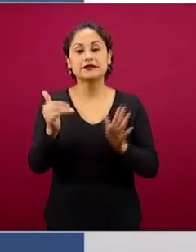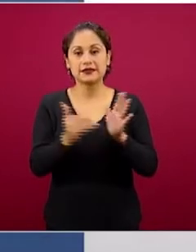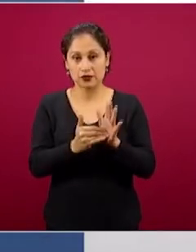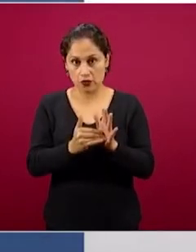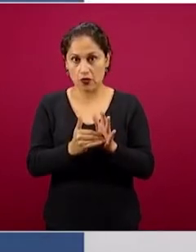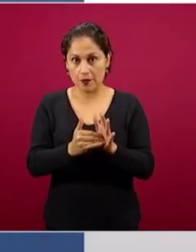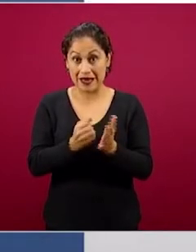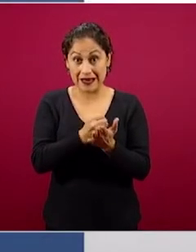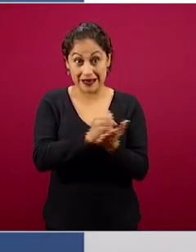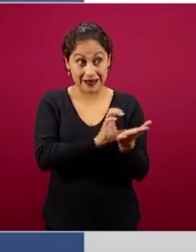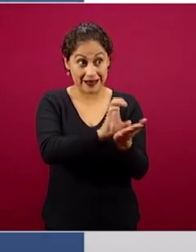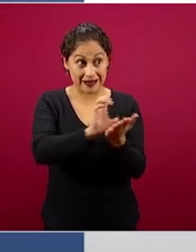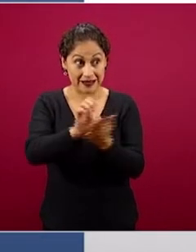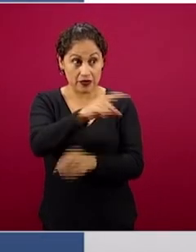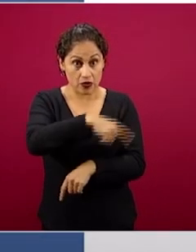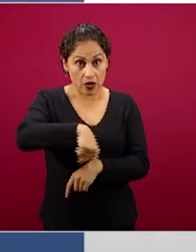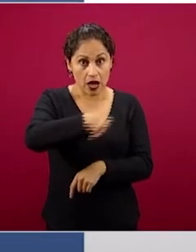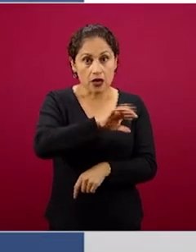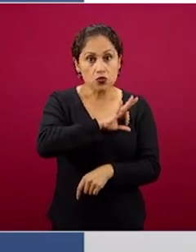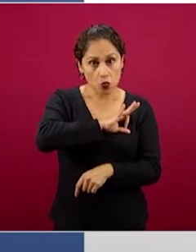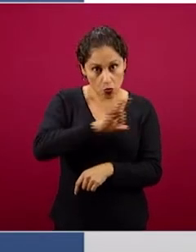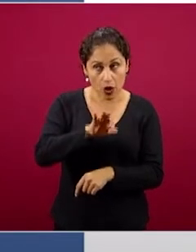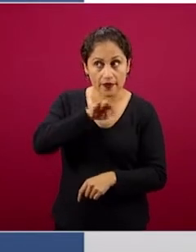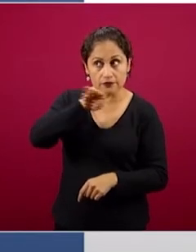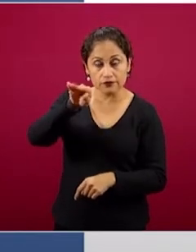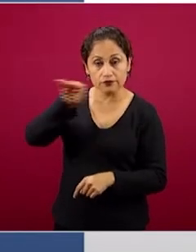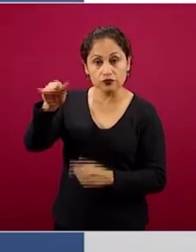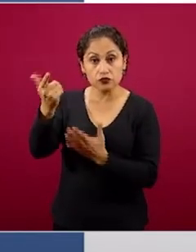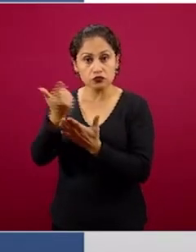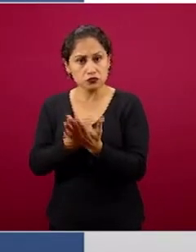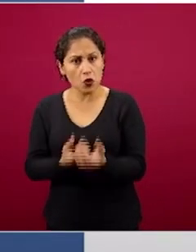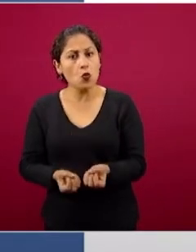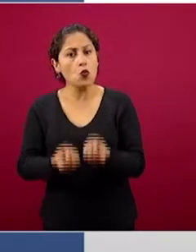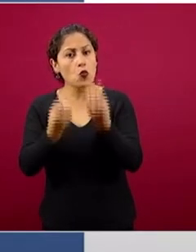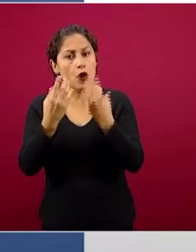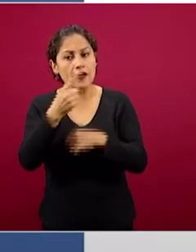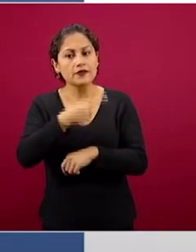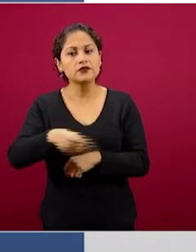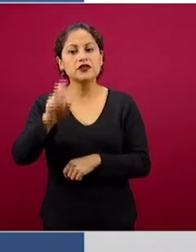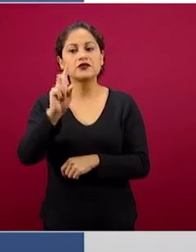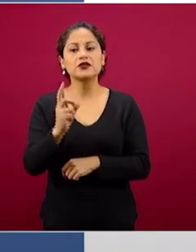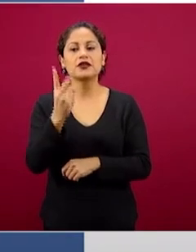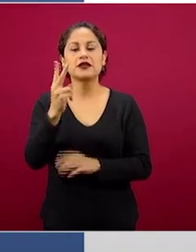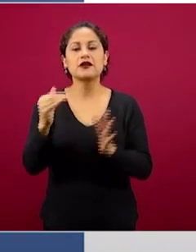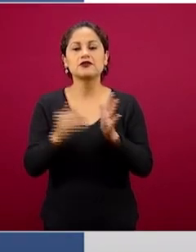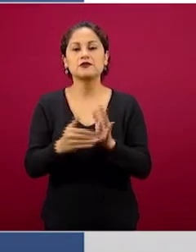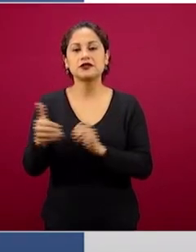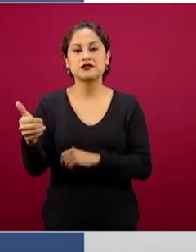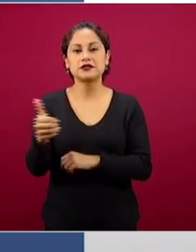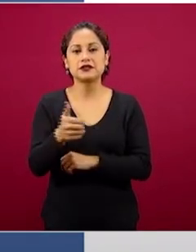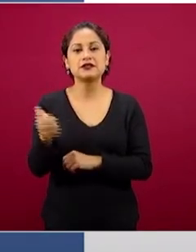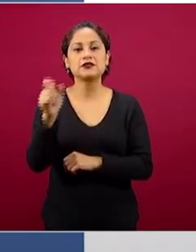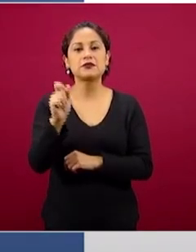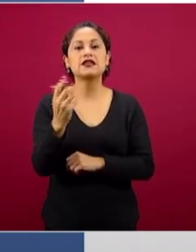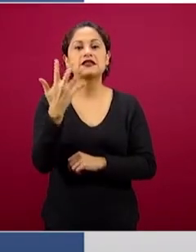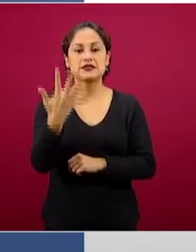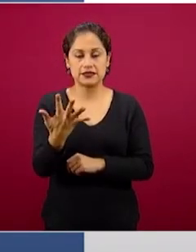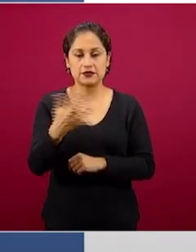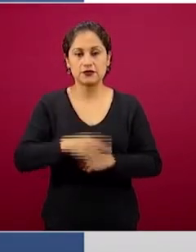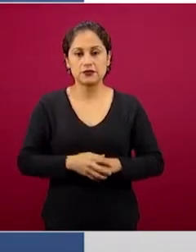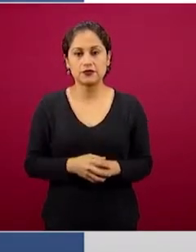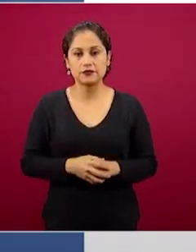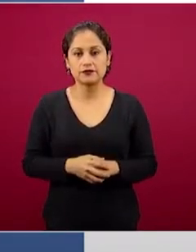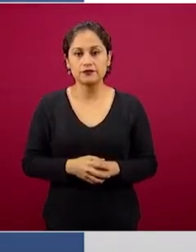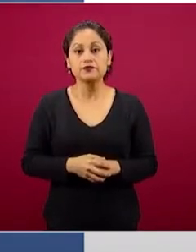los que podrían pedir el crédito, lo han solicitado 132 mil 625 y de los que